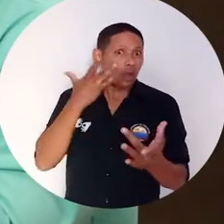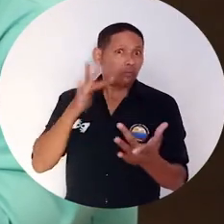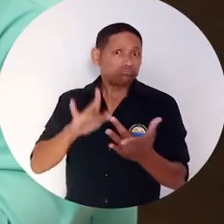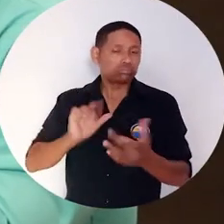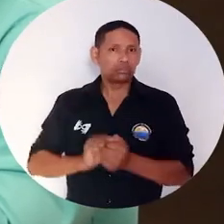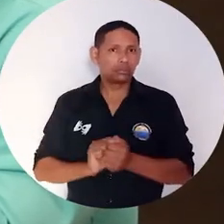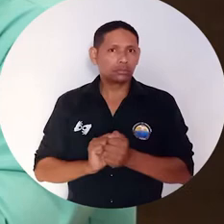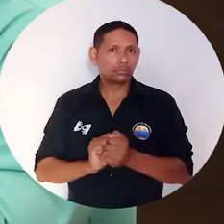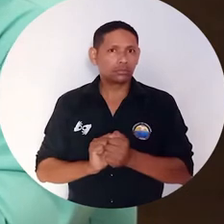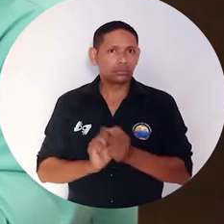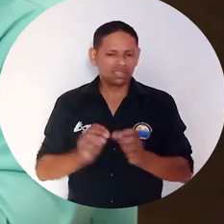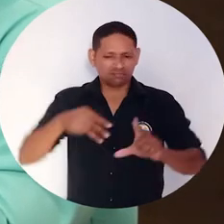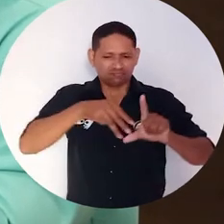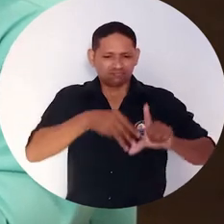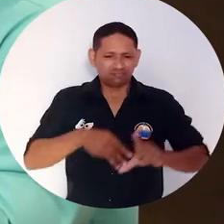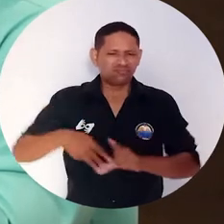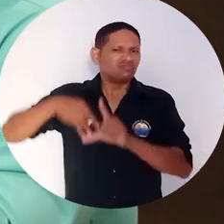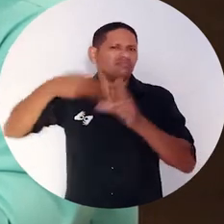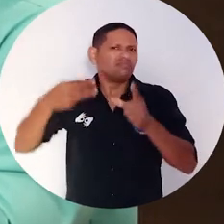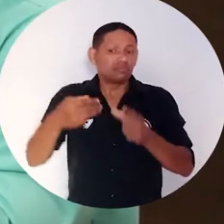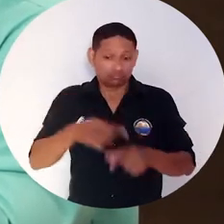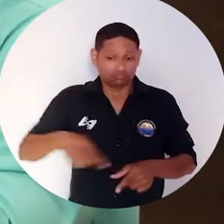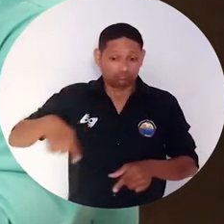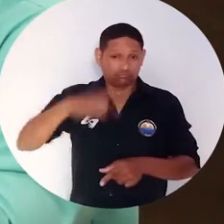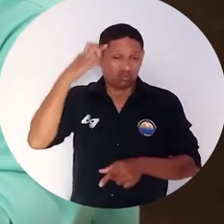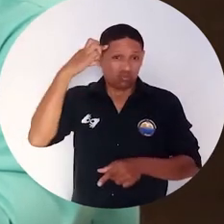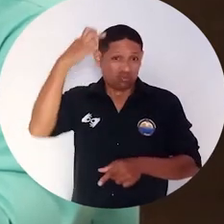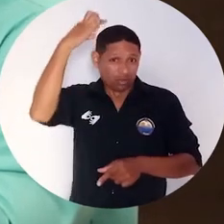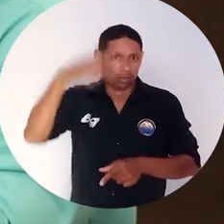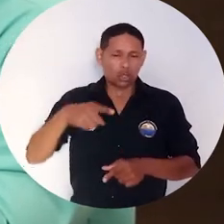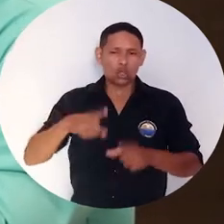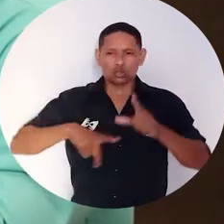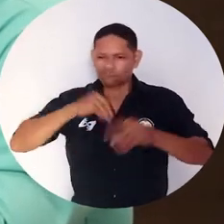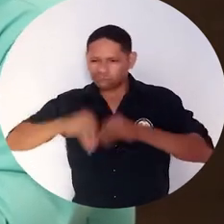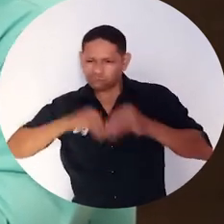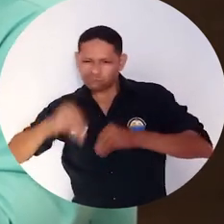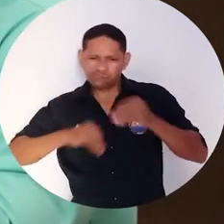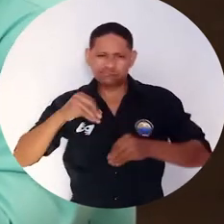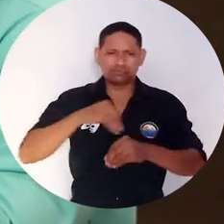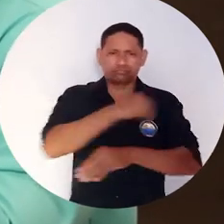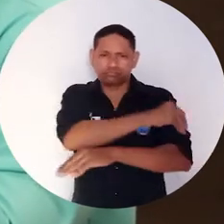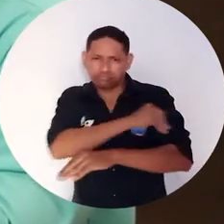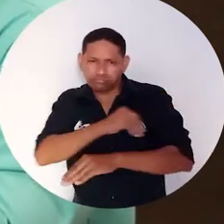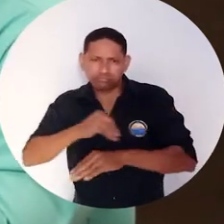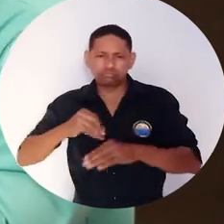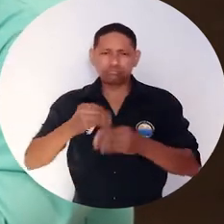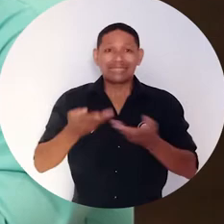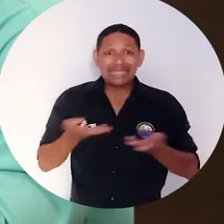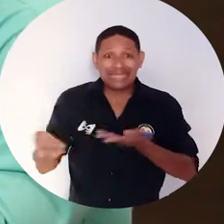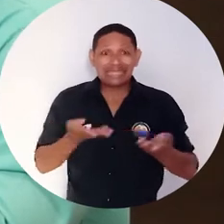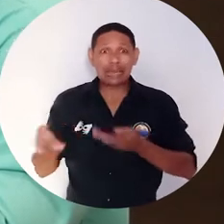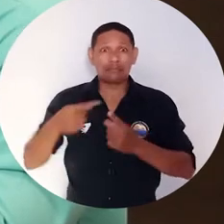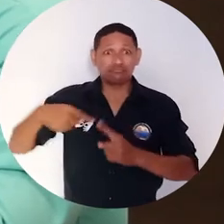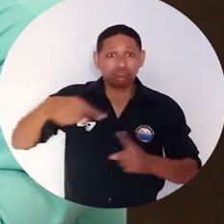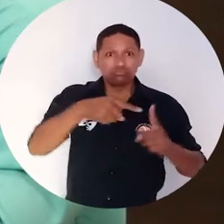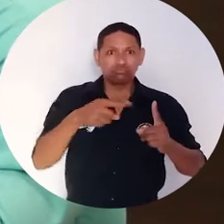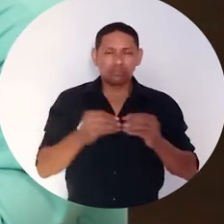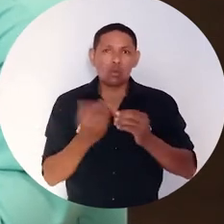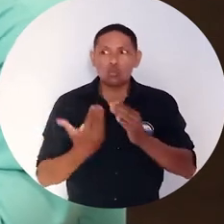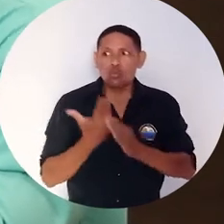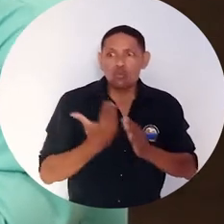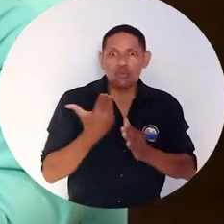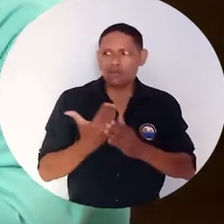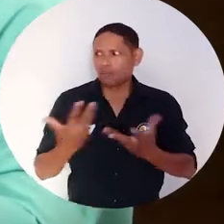brinde elementos a los profesionales para diseñar productos y servicios turísticos, sostenibles e innovadores, con creación colectiva con la